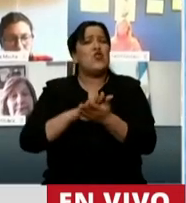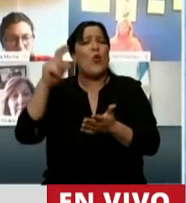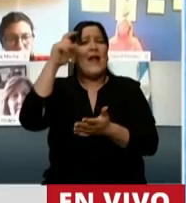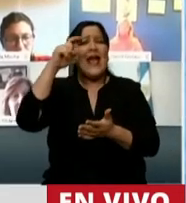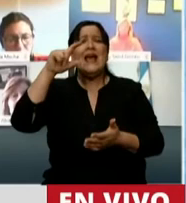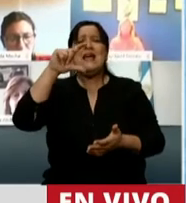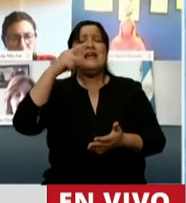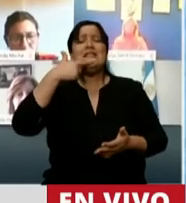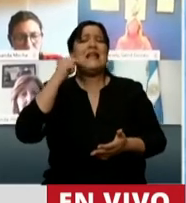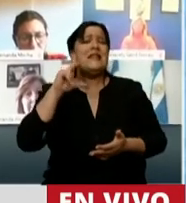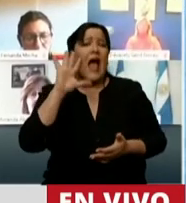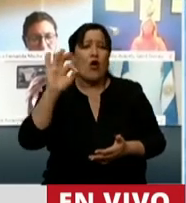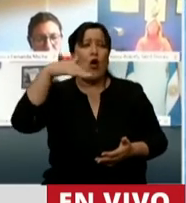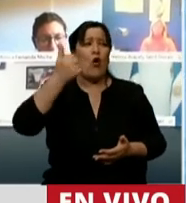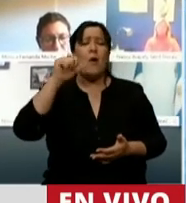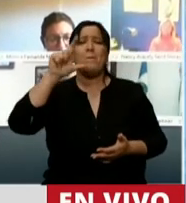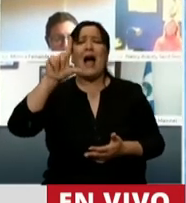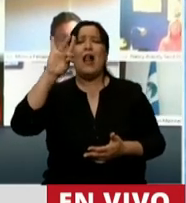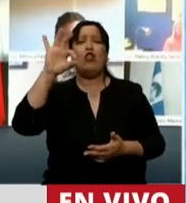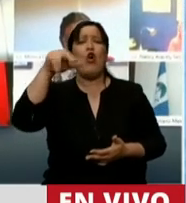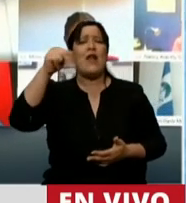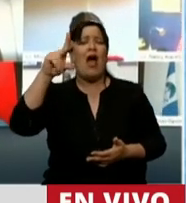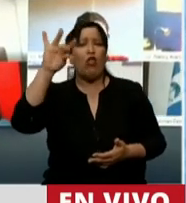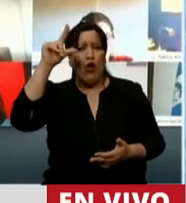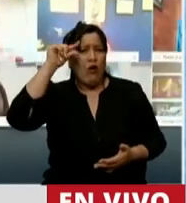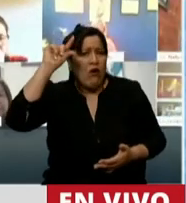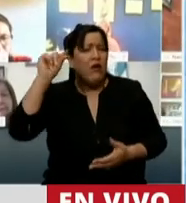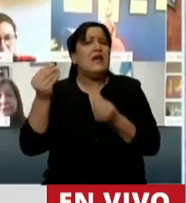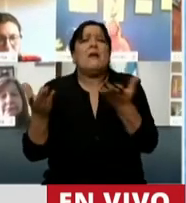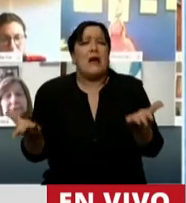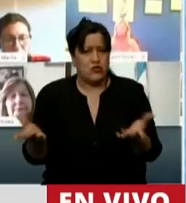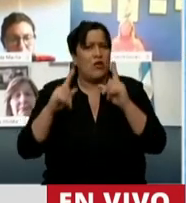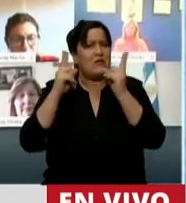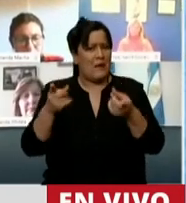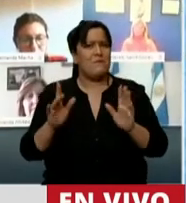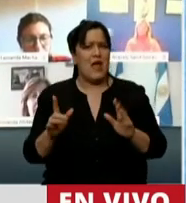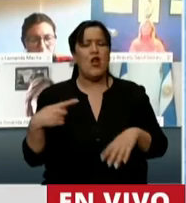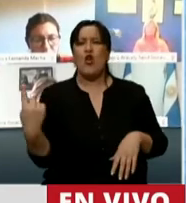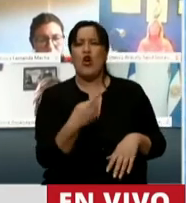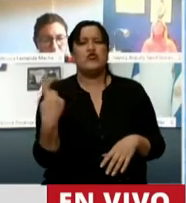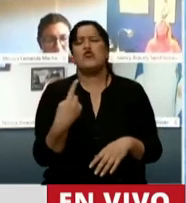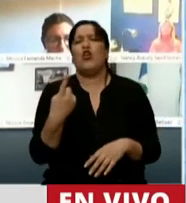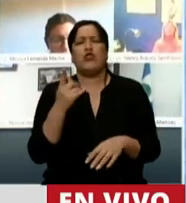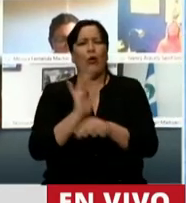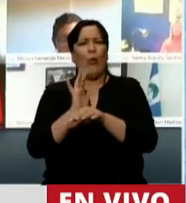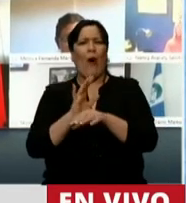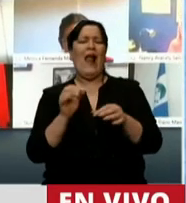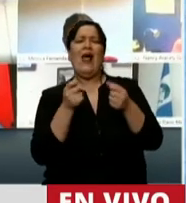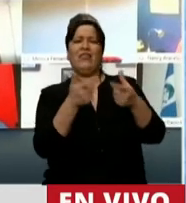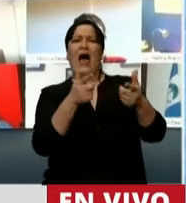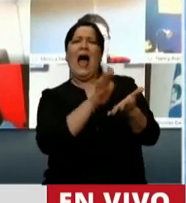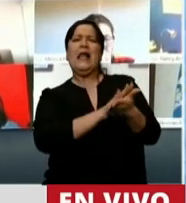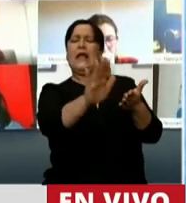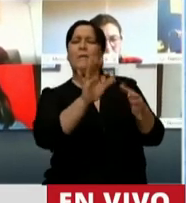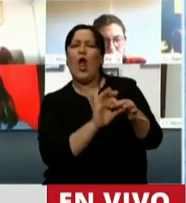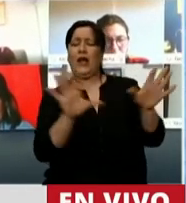había pasado con Rafael Nahuel. Y nunca vamos a ser cómplices de esos discursos que generan impunidad. Esa